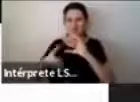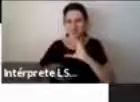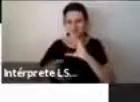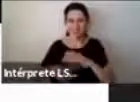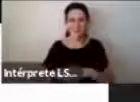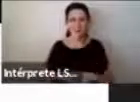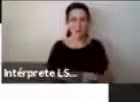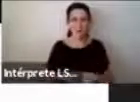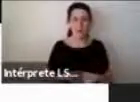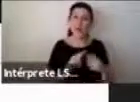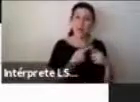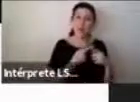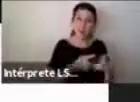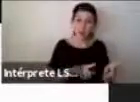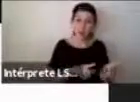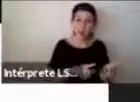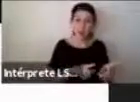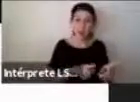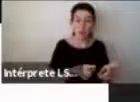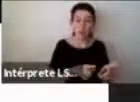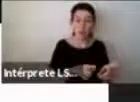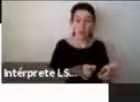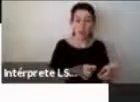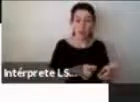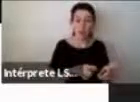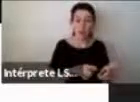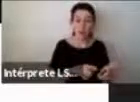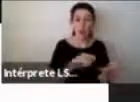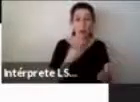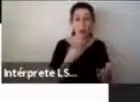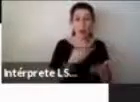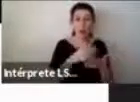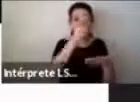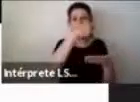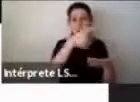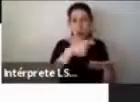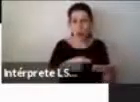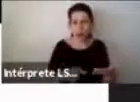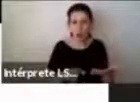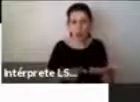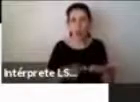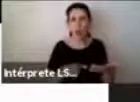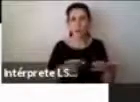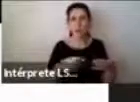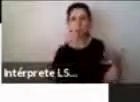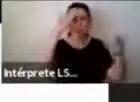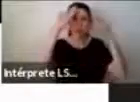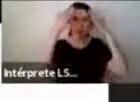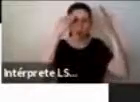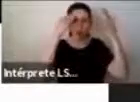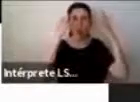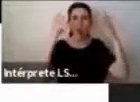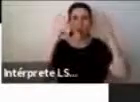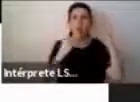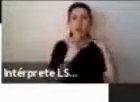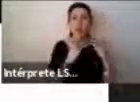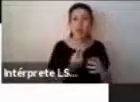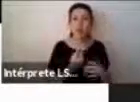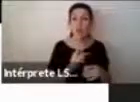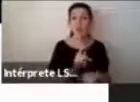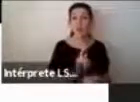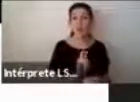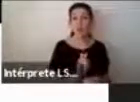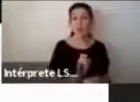es que cuando realizamos procesos de evaluación ya sea psicológica, fonoaudiológica, de terapia ocupacional,